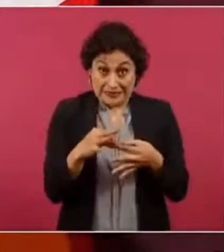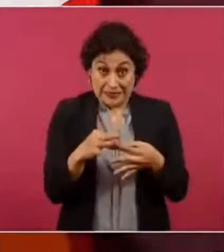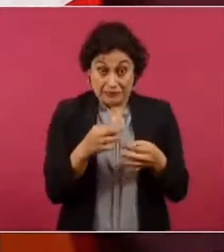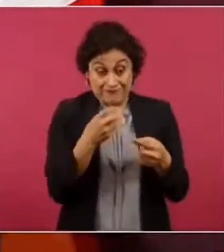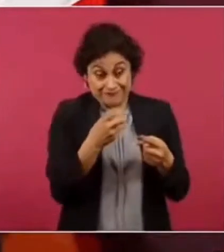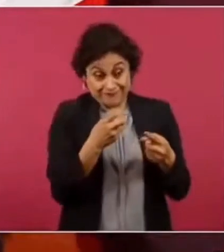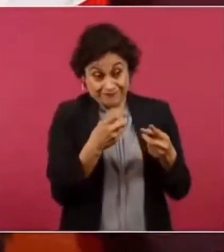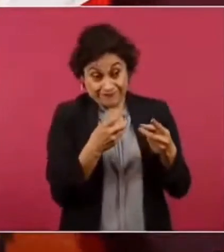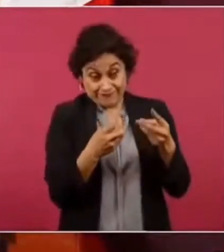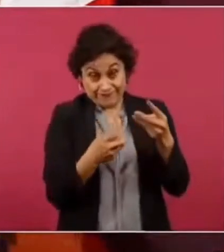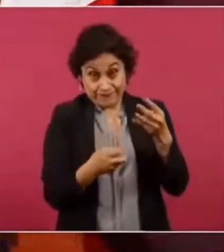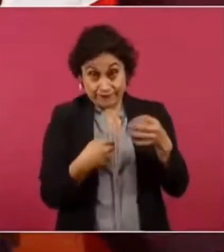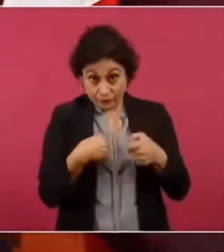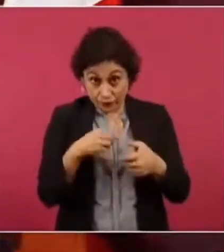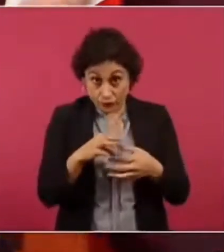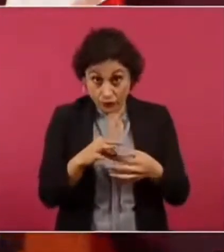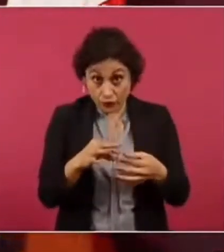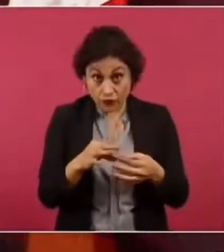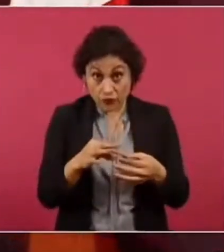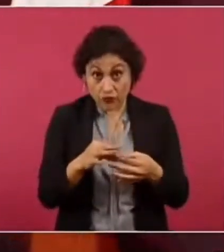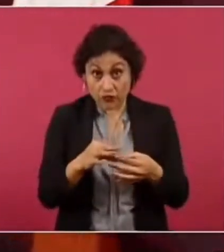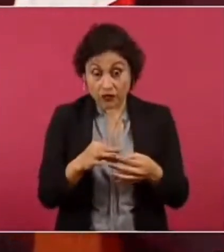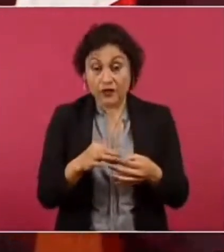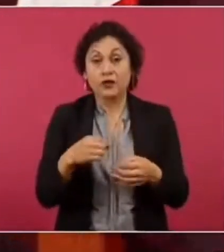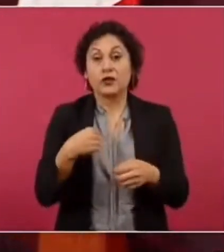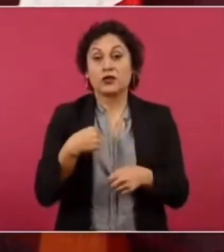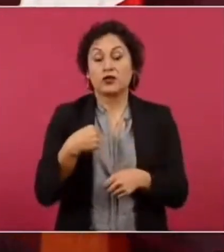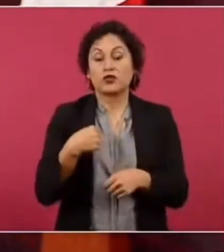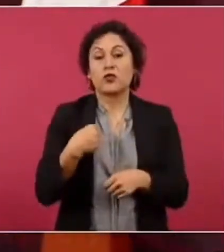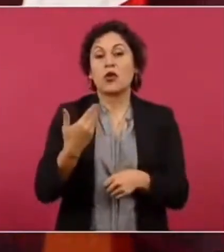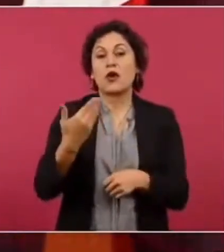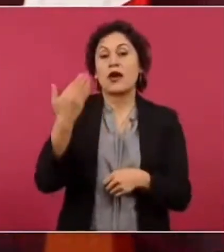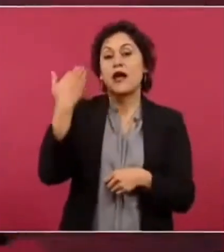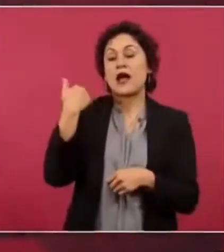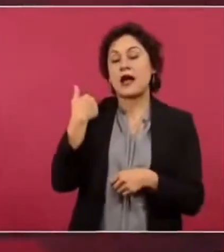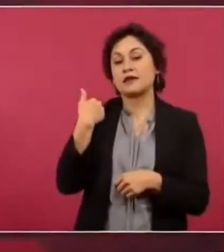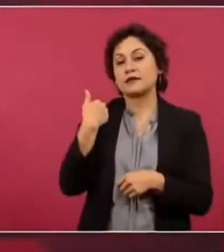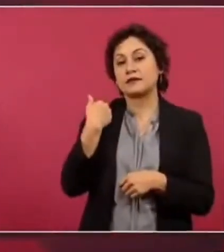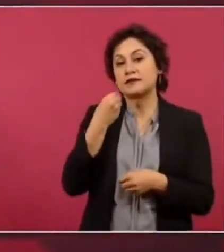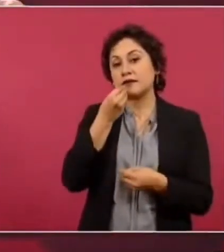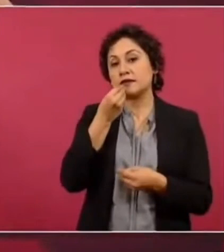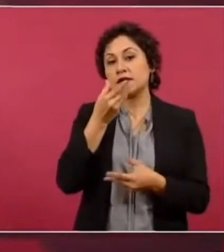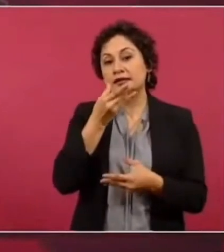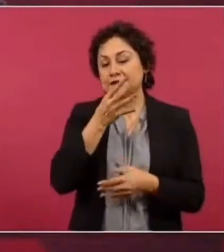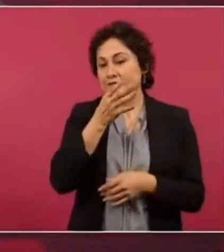que no podía yo decir por razones de